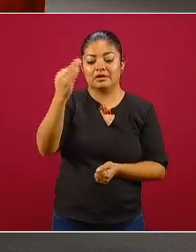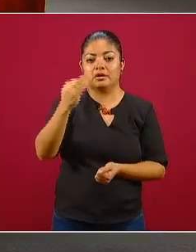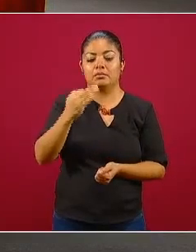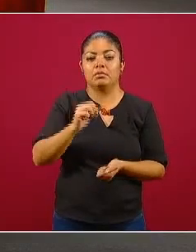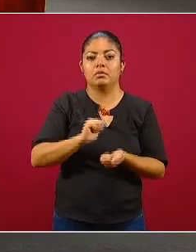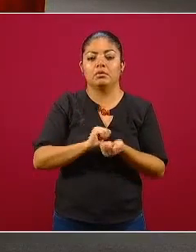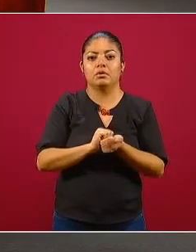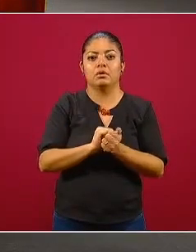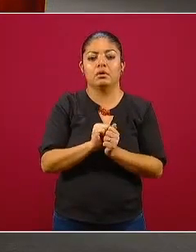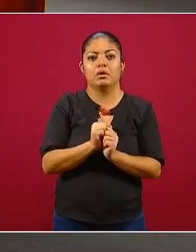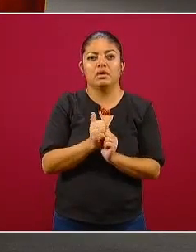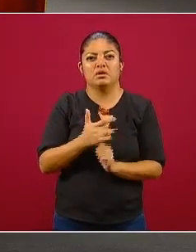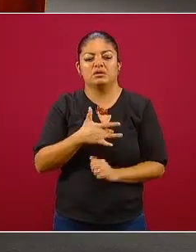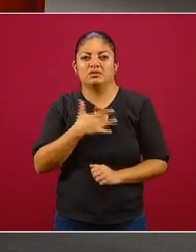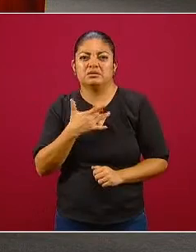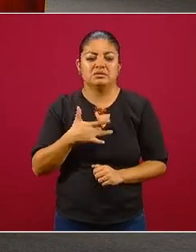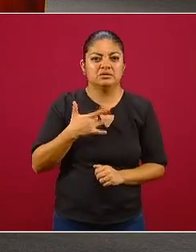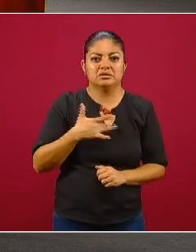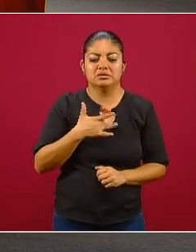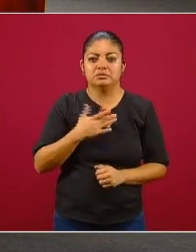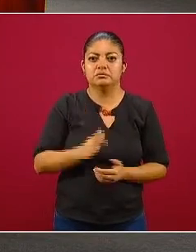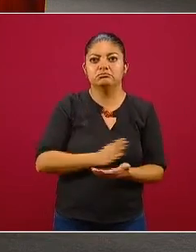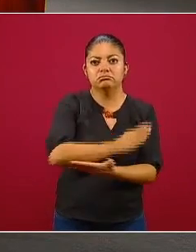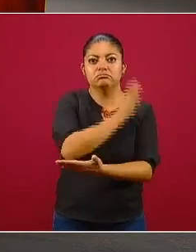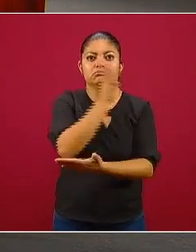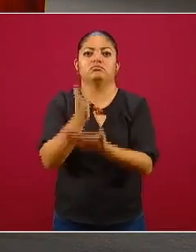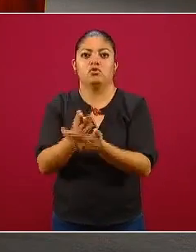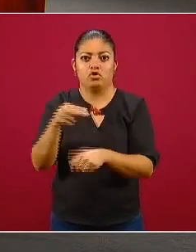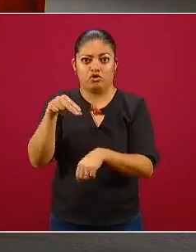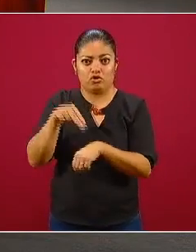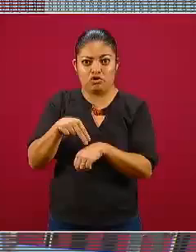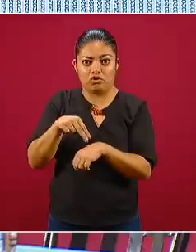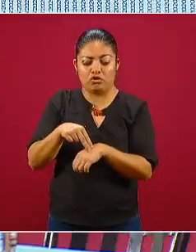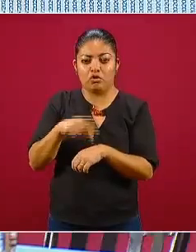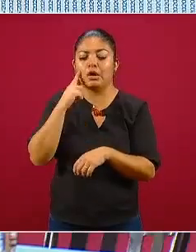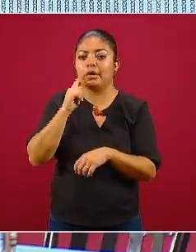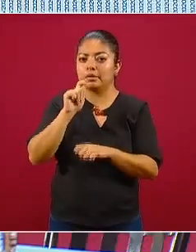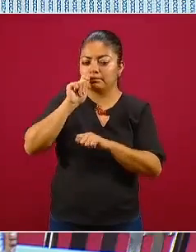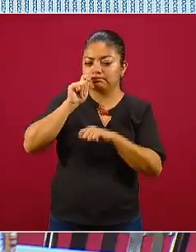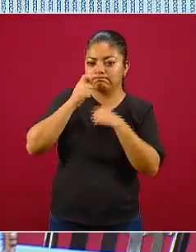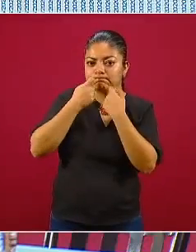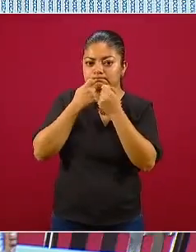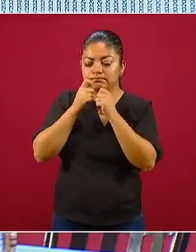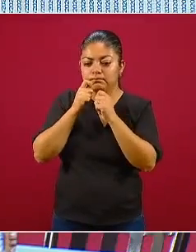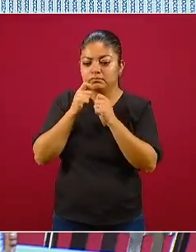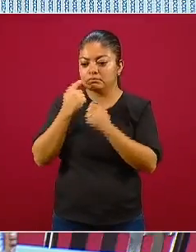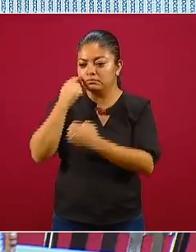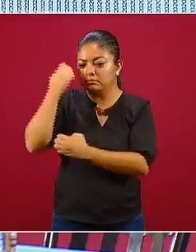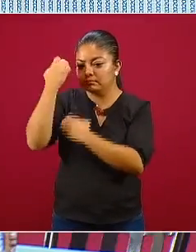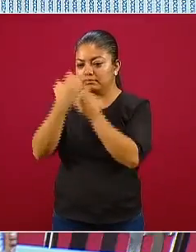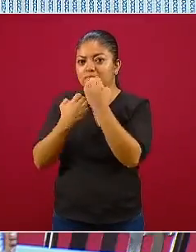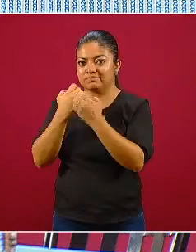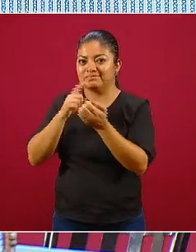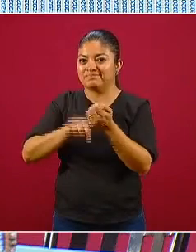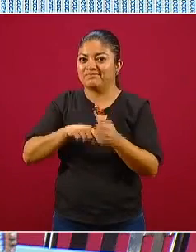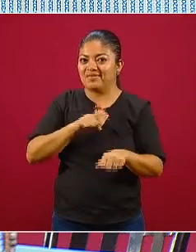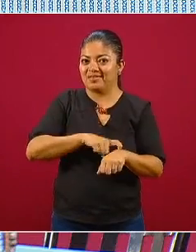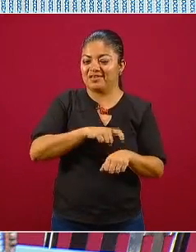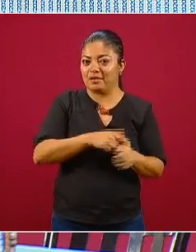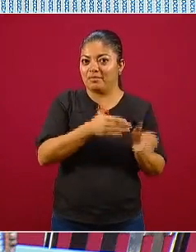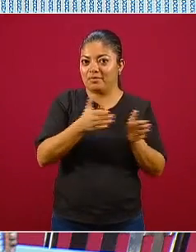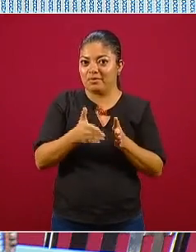síntomas que la persona acude a una consulta que se le toma la muestra que se procesa la muestra. Si cualquiera de los elementos